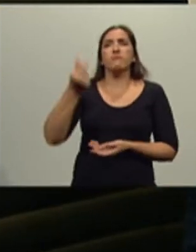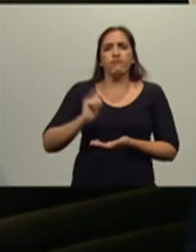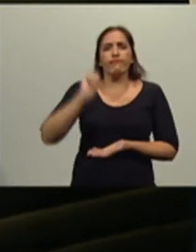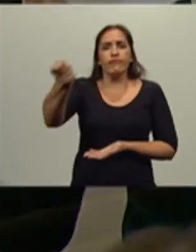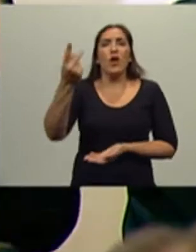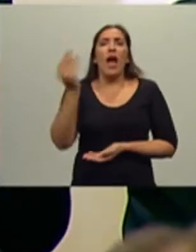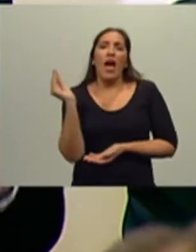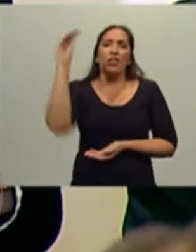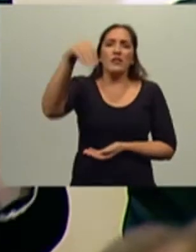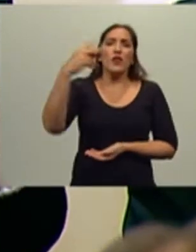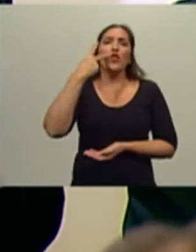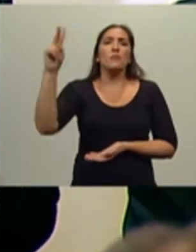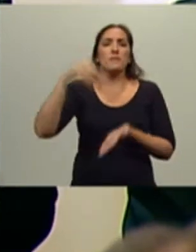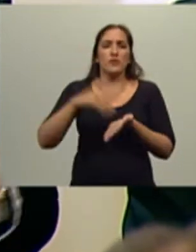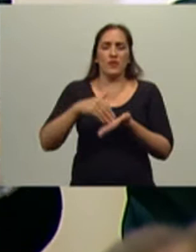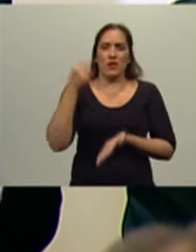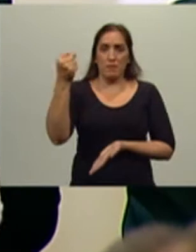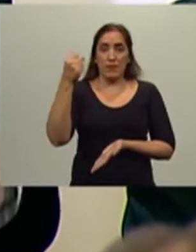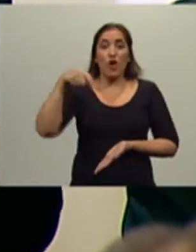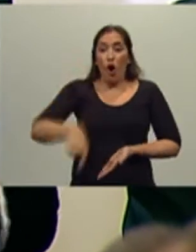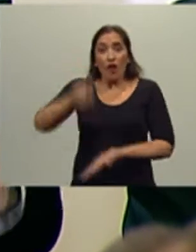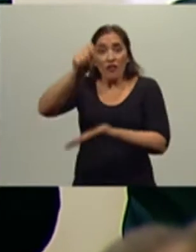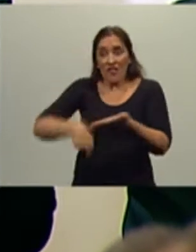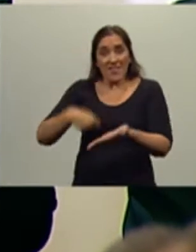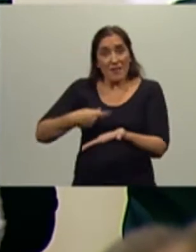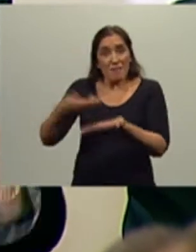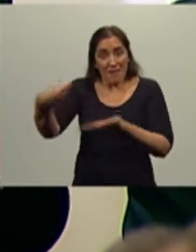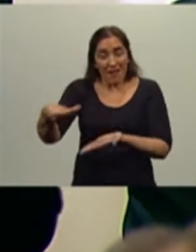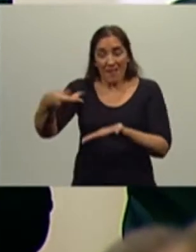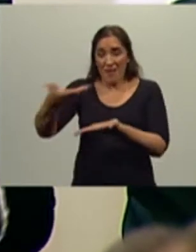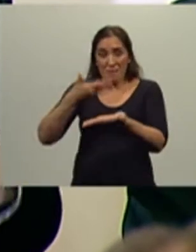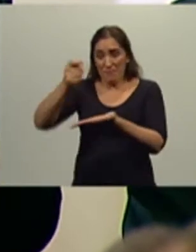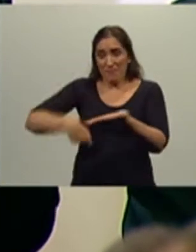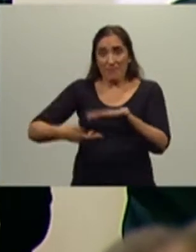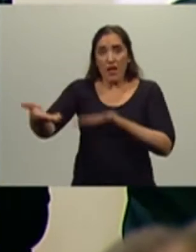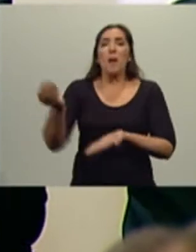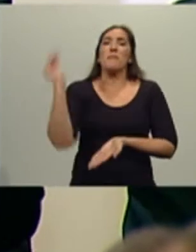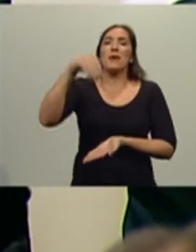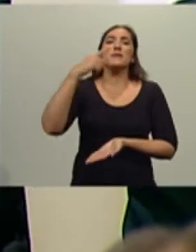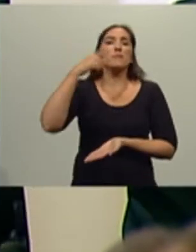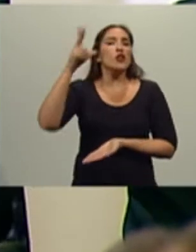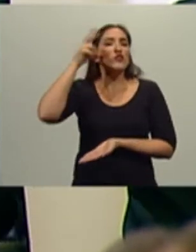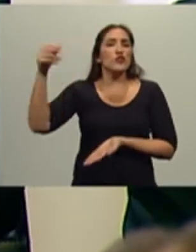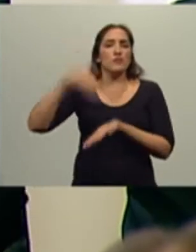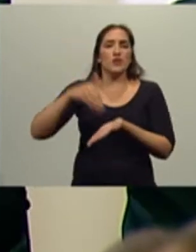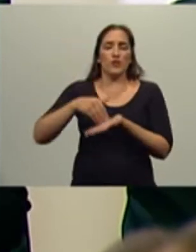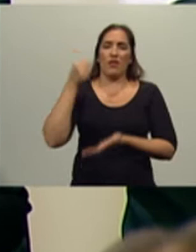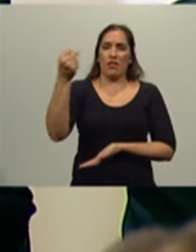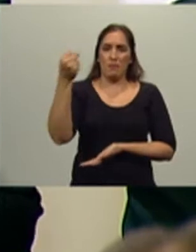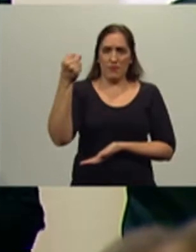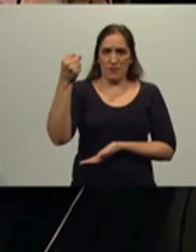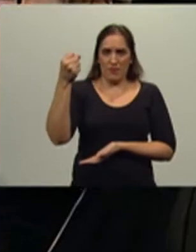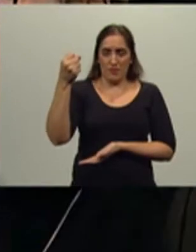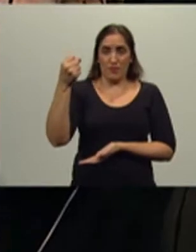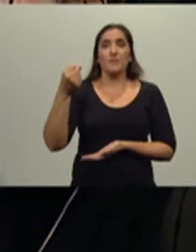de pesos y por la firma de hoy reciben otro adicional de 1.800 millones de pesos,